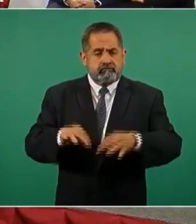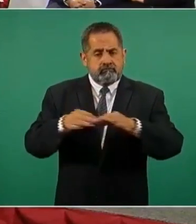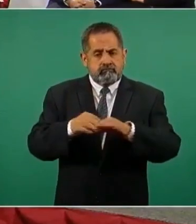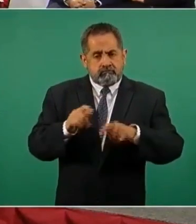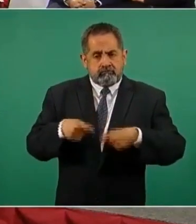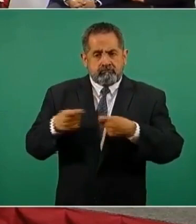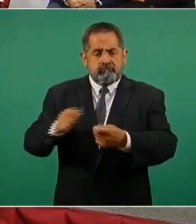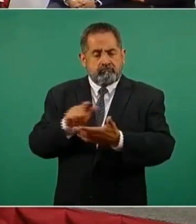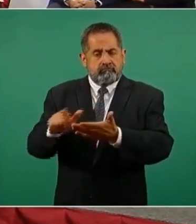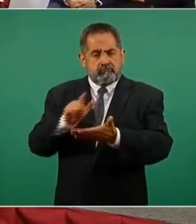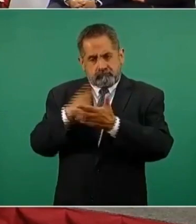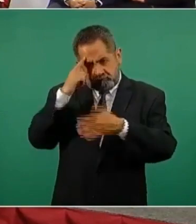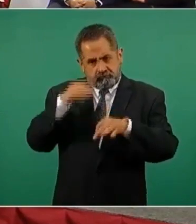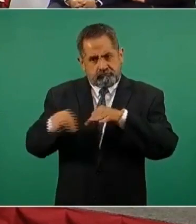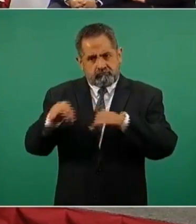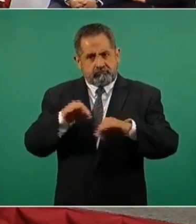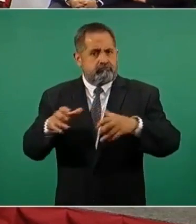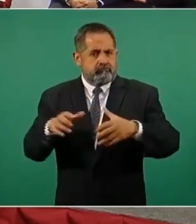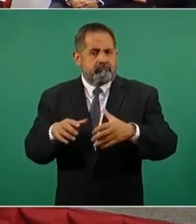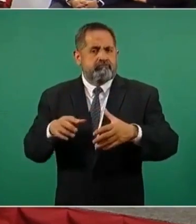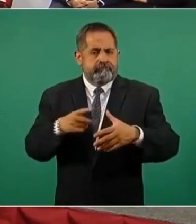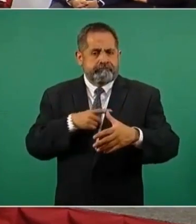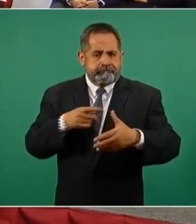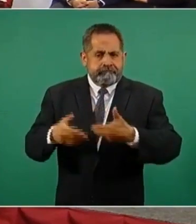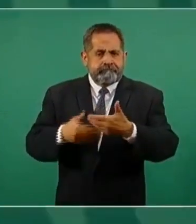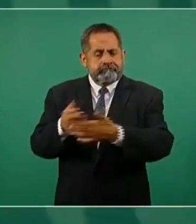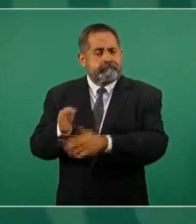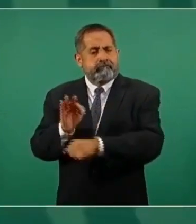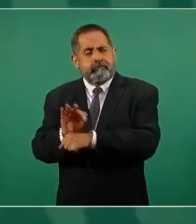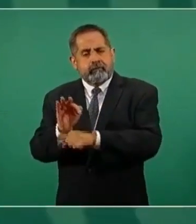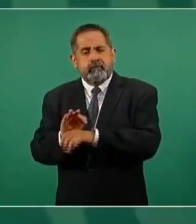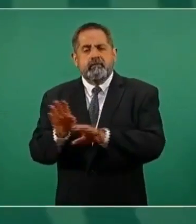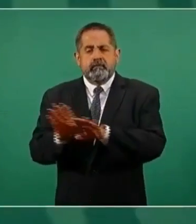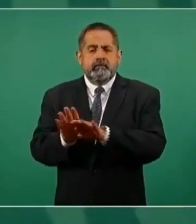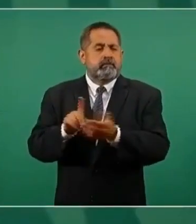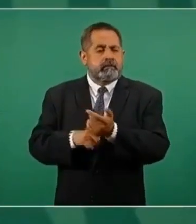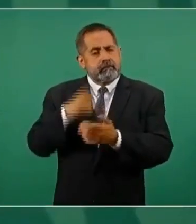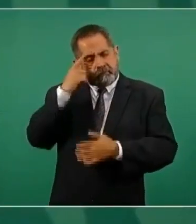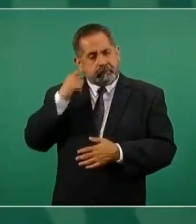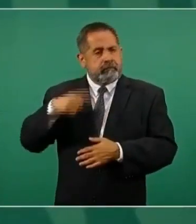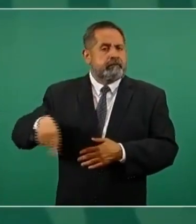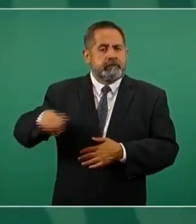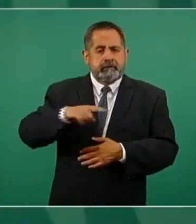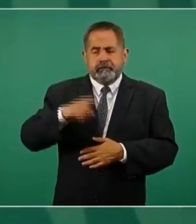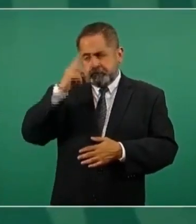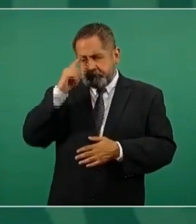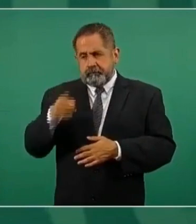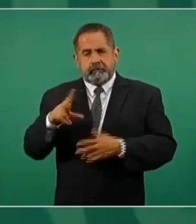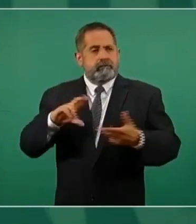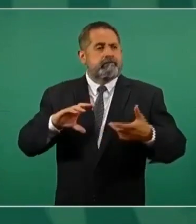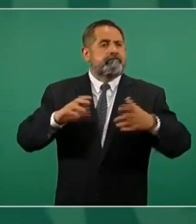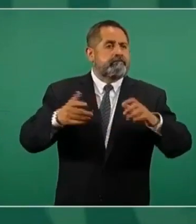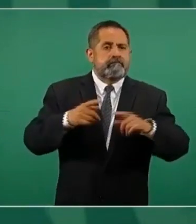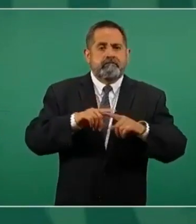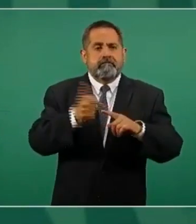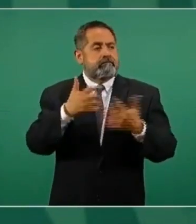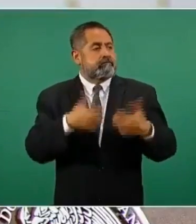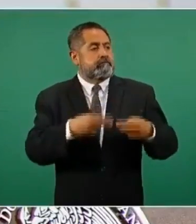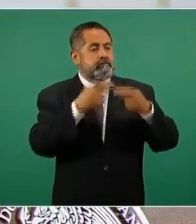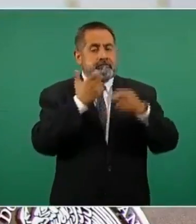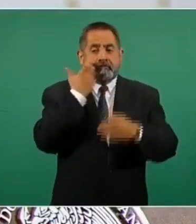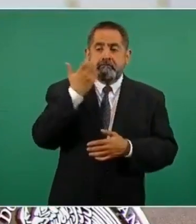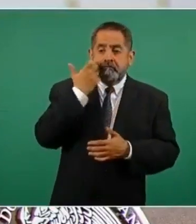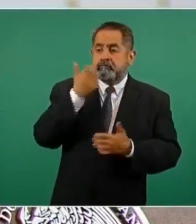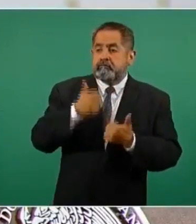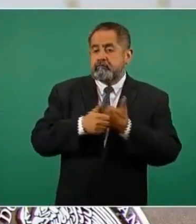tiene nuestra ley laboral y que de alguna manera protege también y evita las distorsiones de cualquier empresa que sea